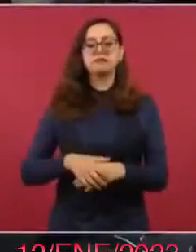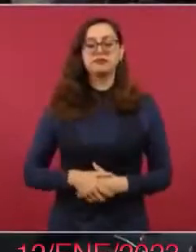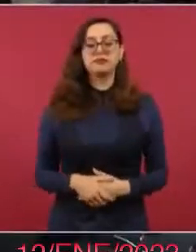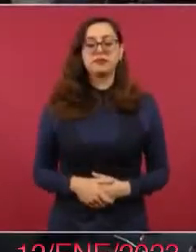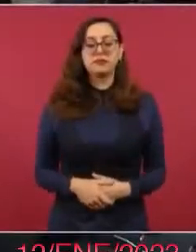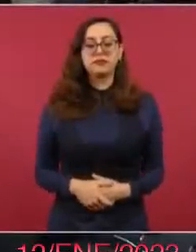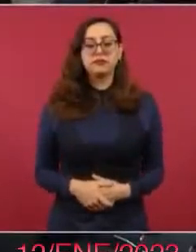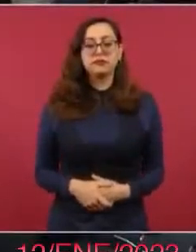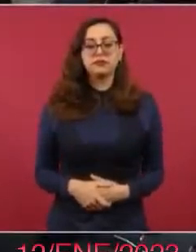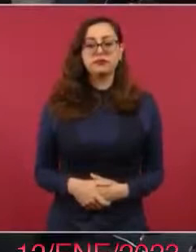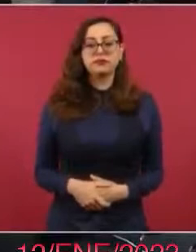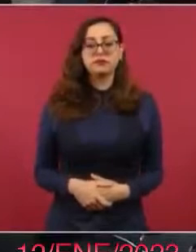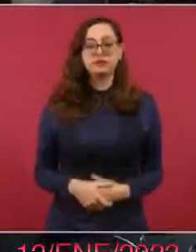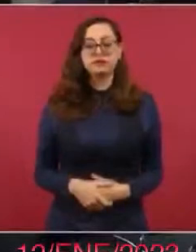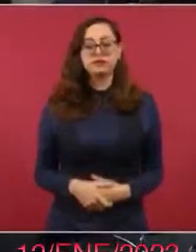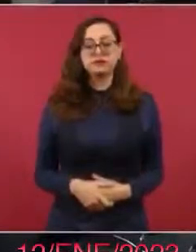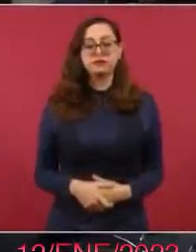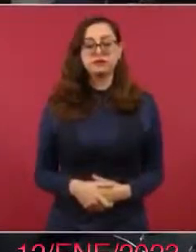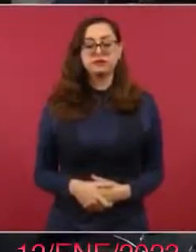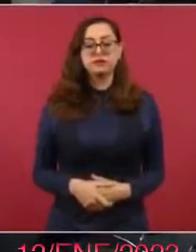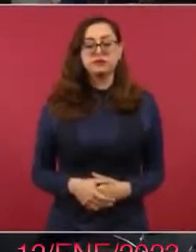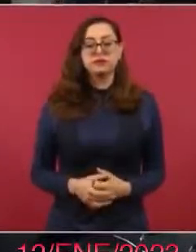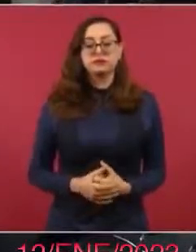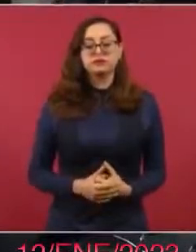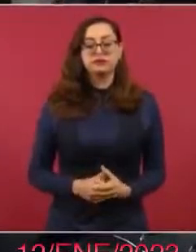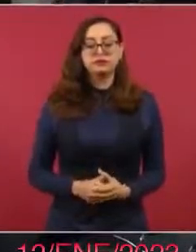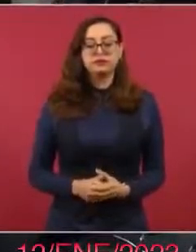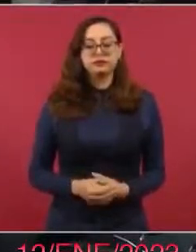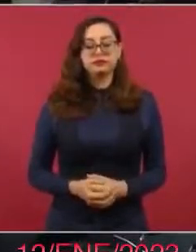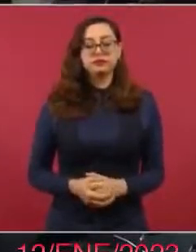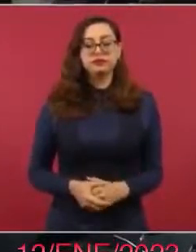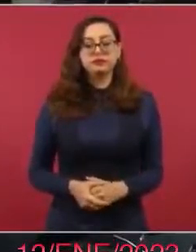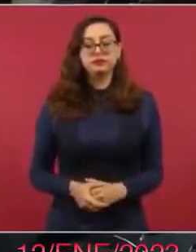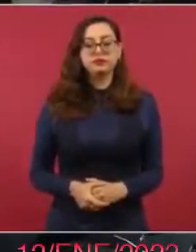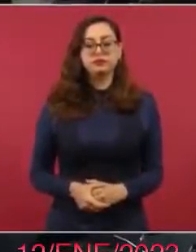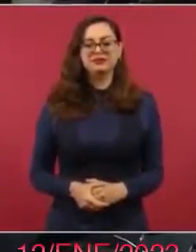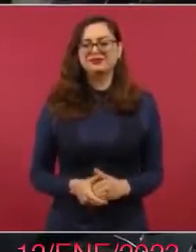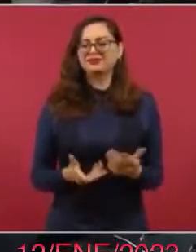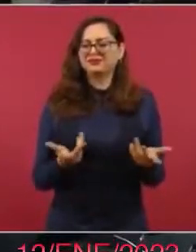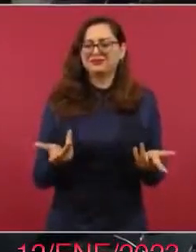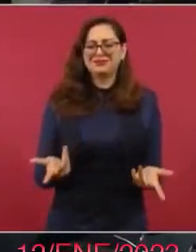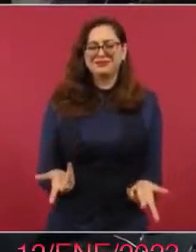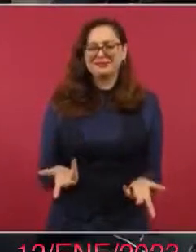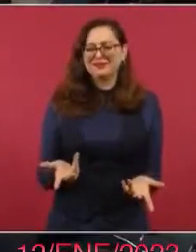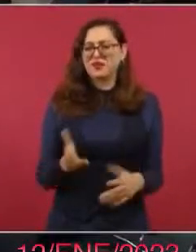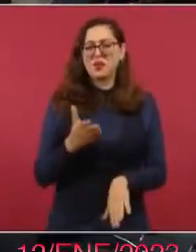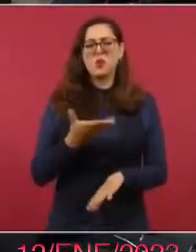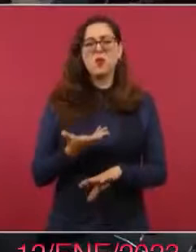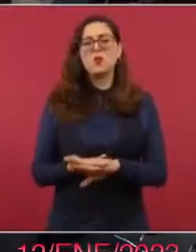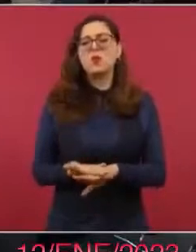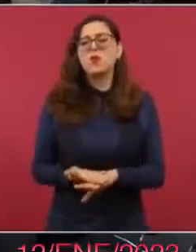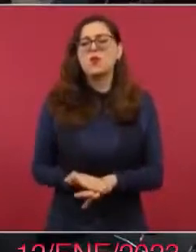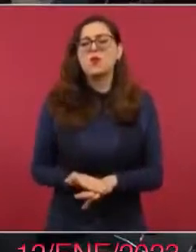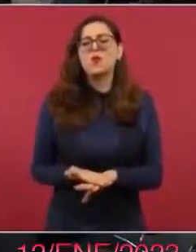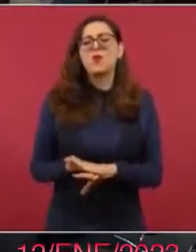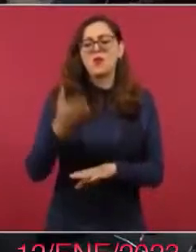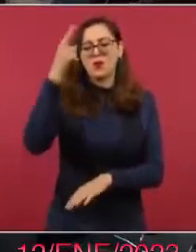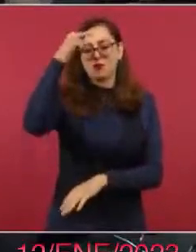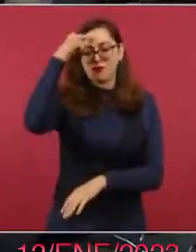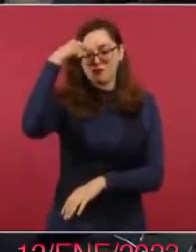¿Los usuarios implementarán otro sistema? Nada más, eso es muy sencillo. Es decirle a los